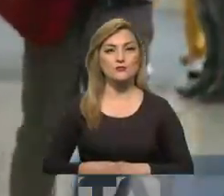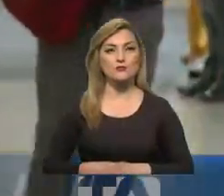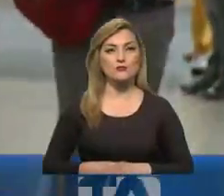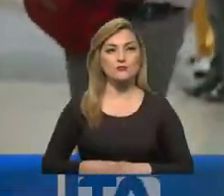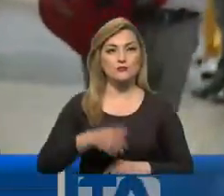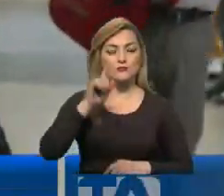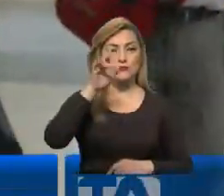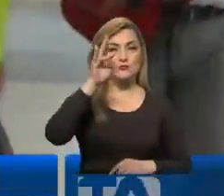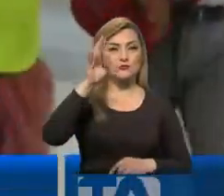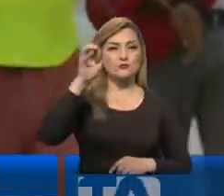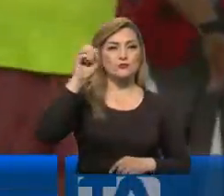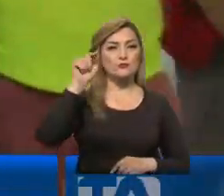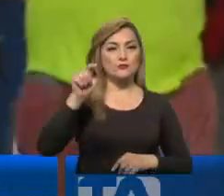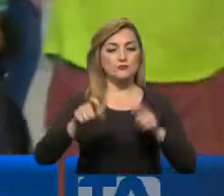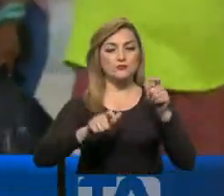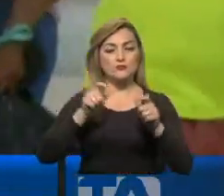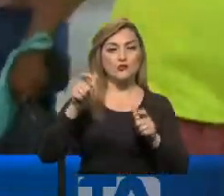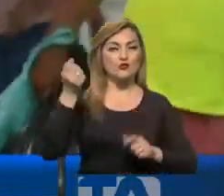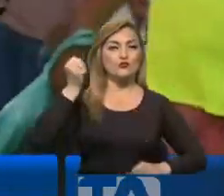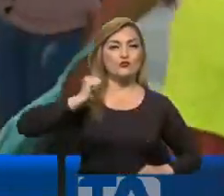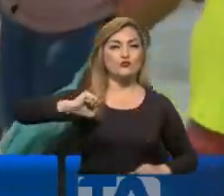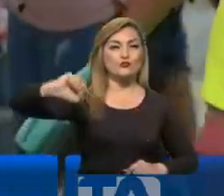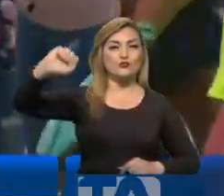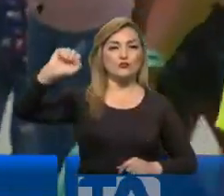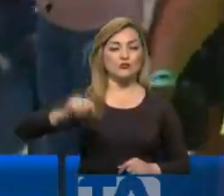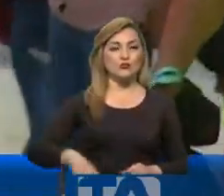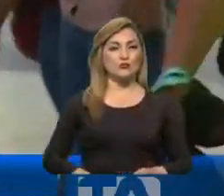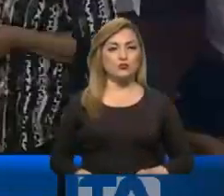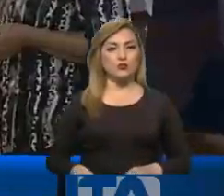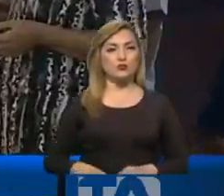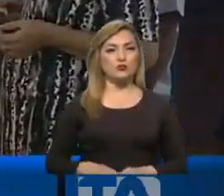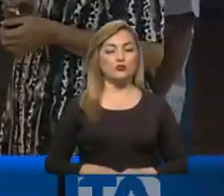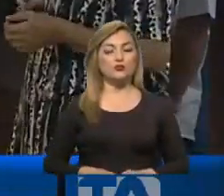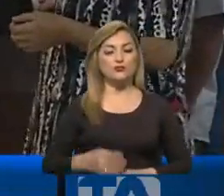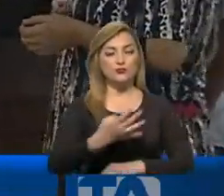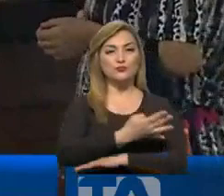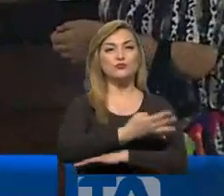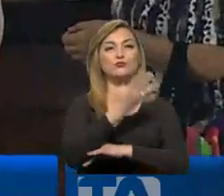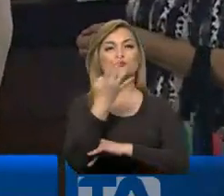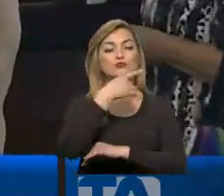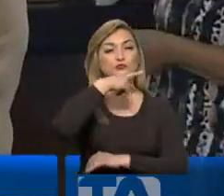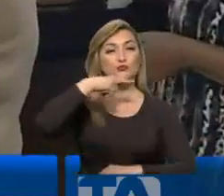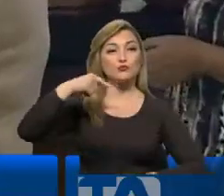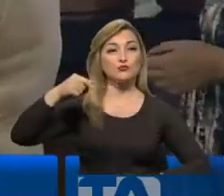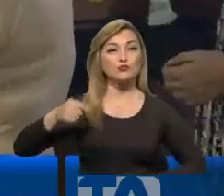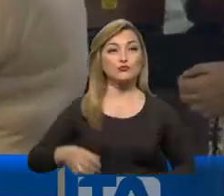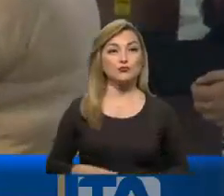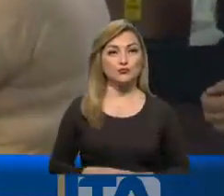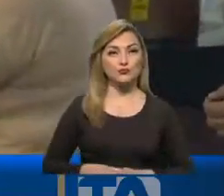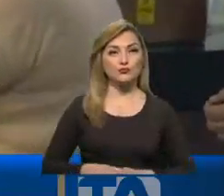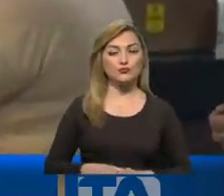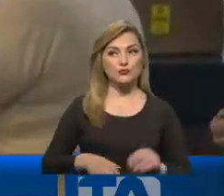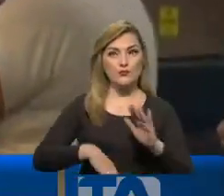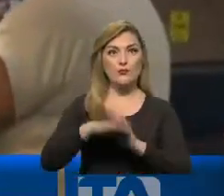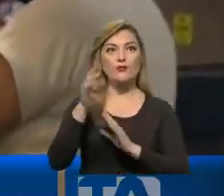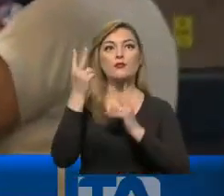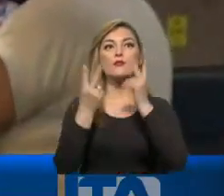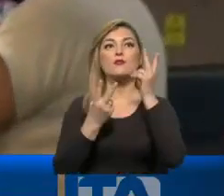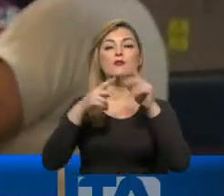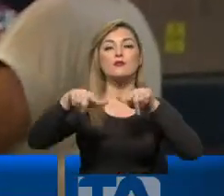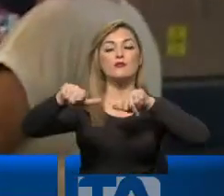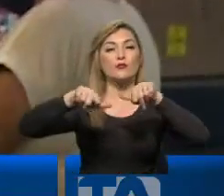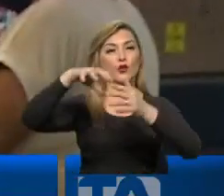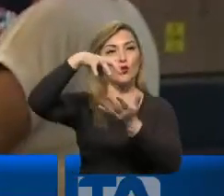unos 170.000 pasajeros pasen por esta terminal en estos cuatro días de feriado. Los destinos más visitados son algunos